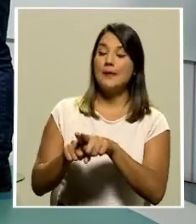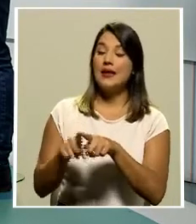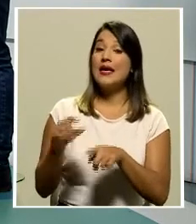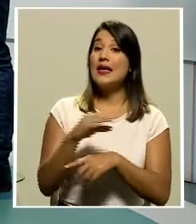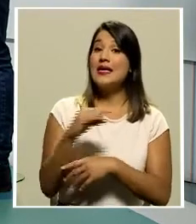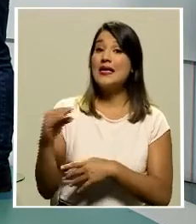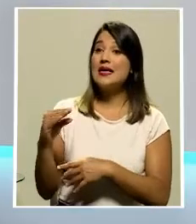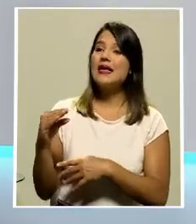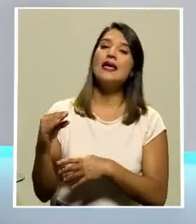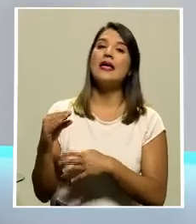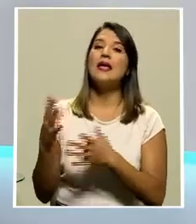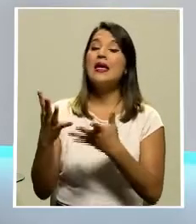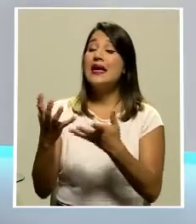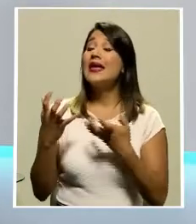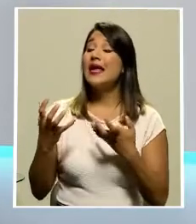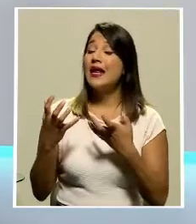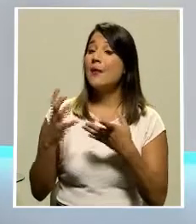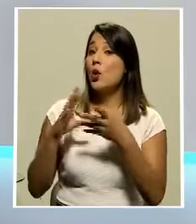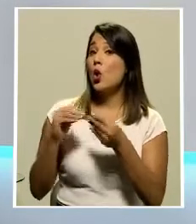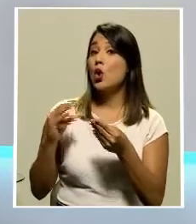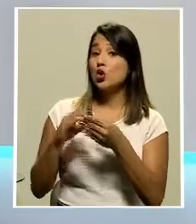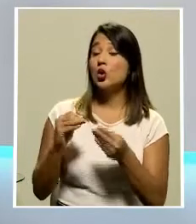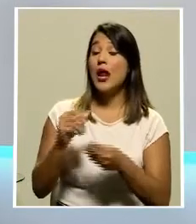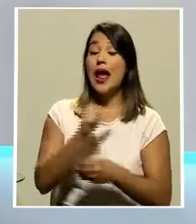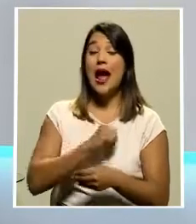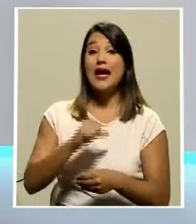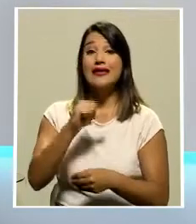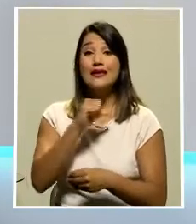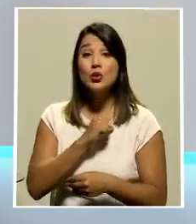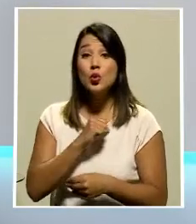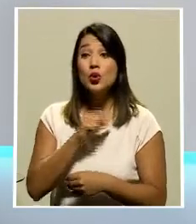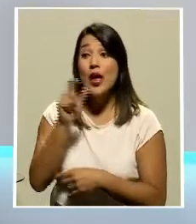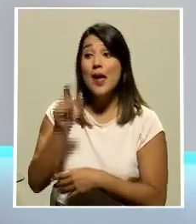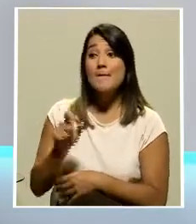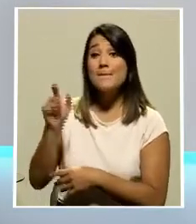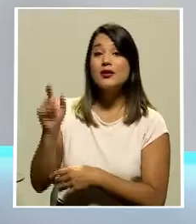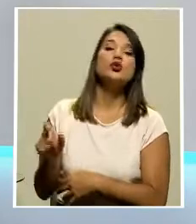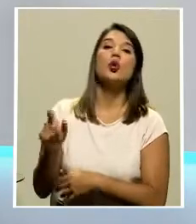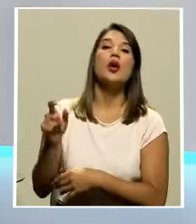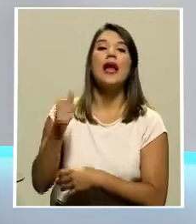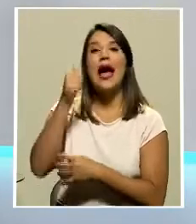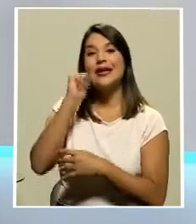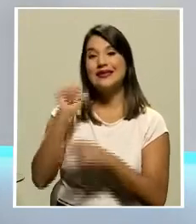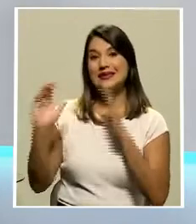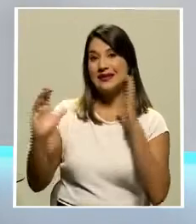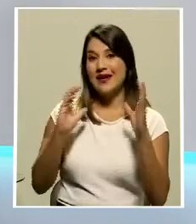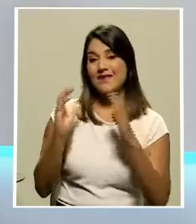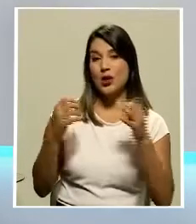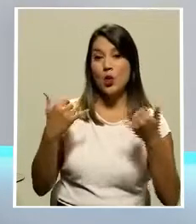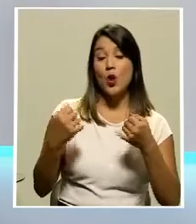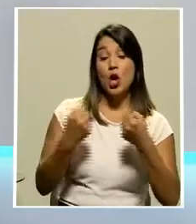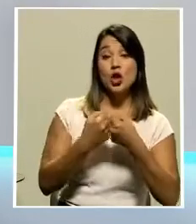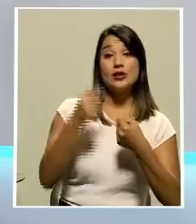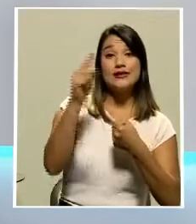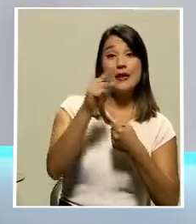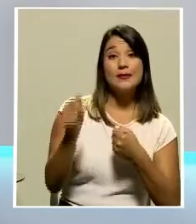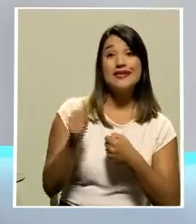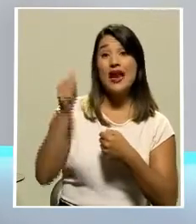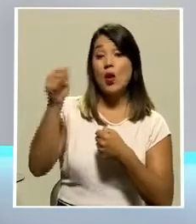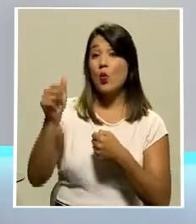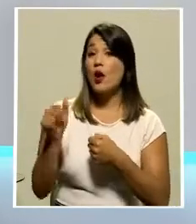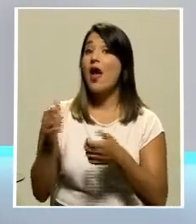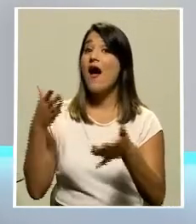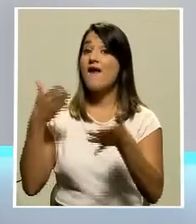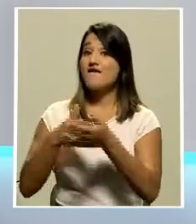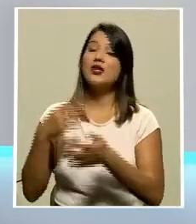a hacer un adelanto con esta nota porque el comportamiento de aficionados de la Juelense y se aprisa en la víspera del juego del miércoles puso en peligro su salud, pero